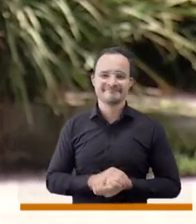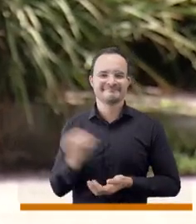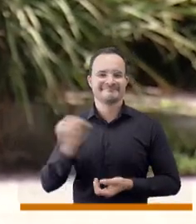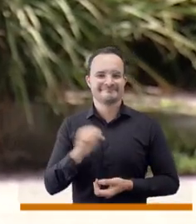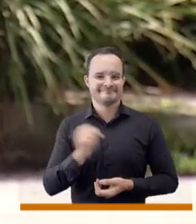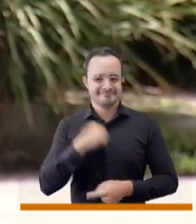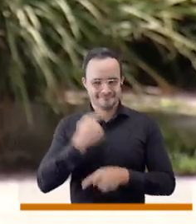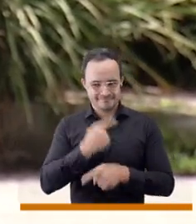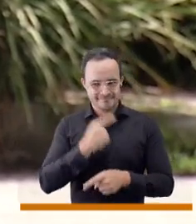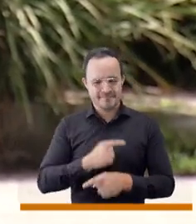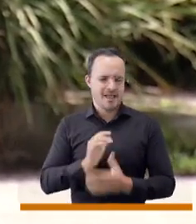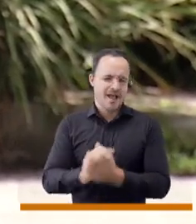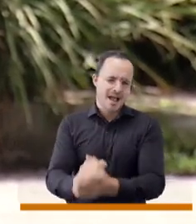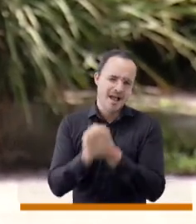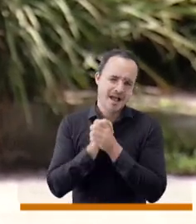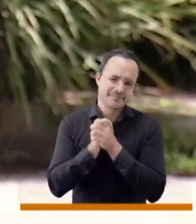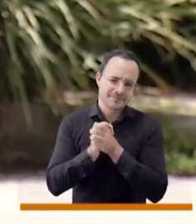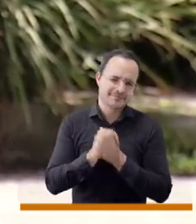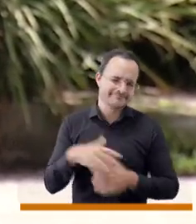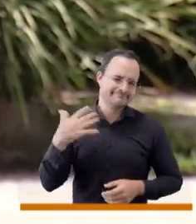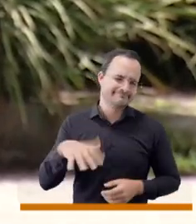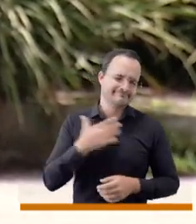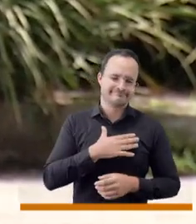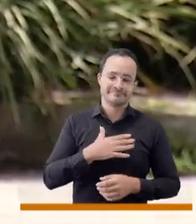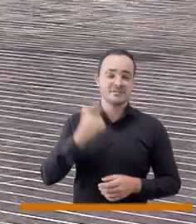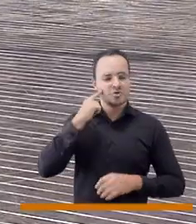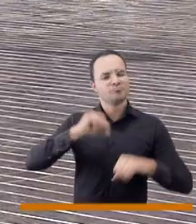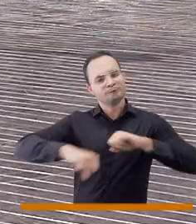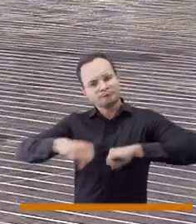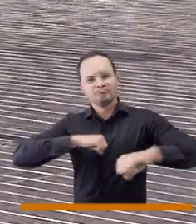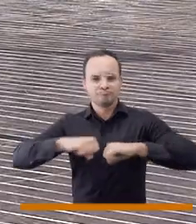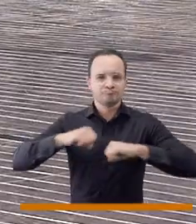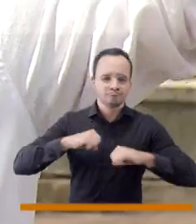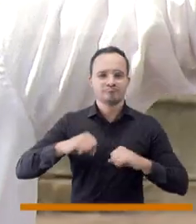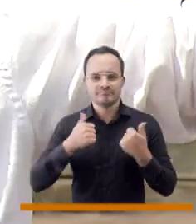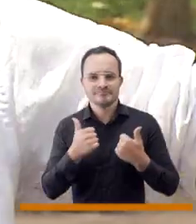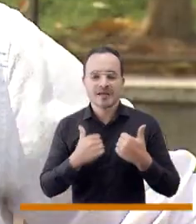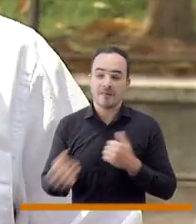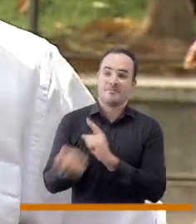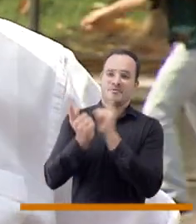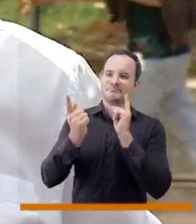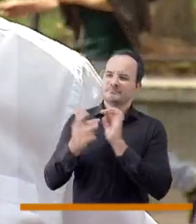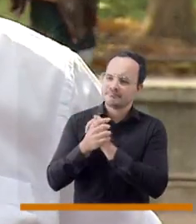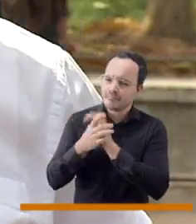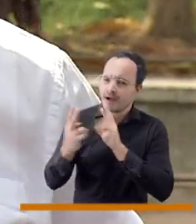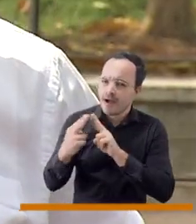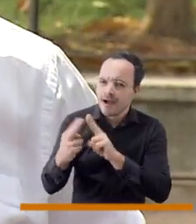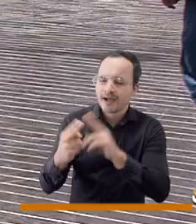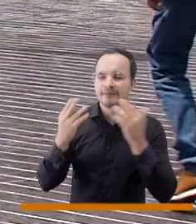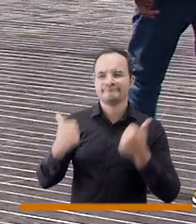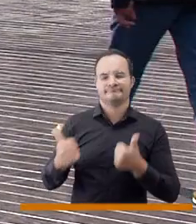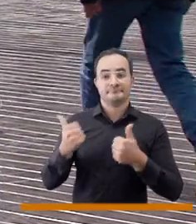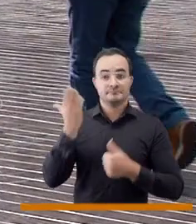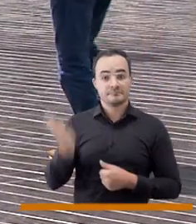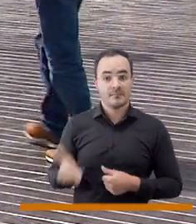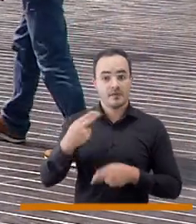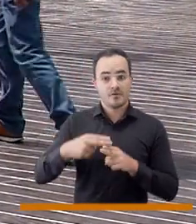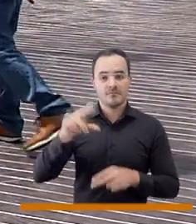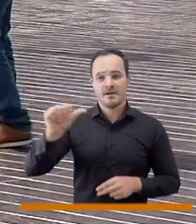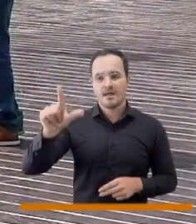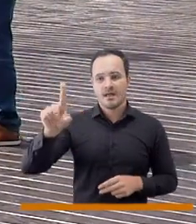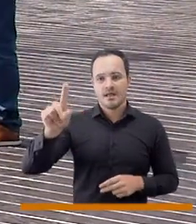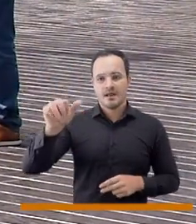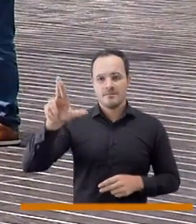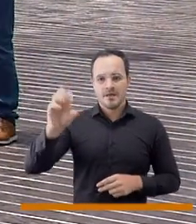trabajo social que se está realizando por la salud mental. Así es, y ahora quiero presentarles un gran amigo que me ha encontrado en la vida en este